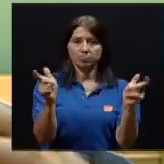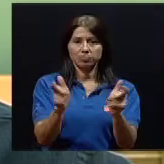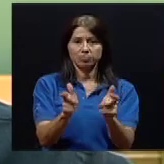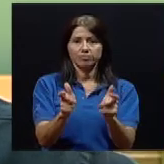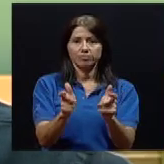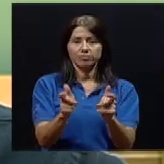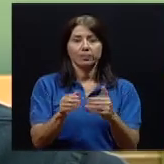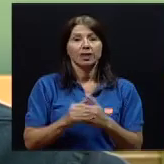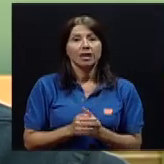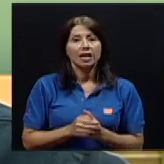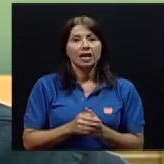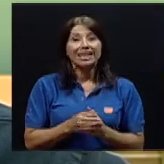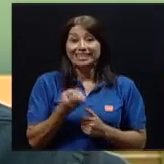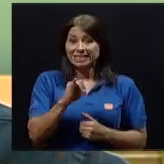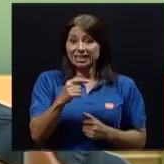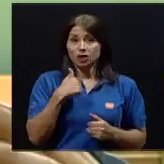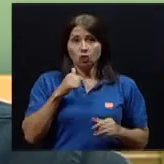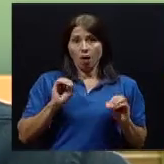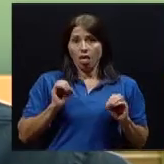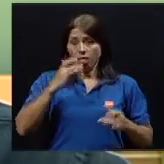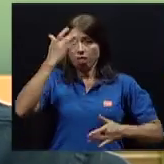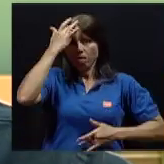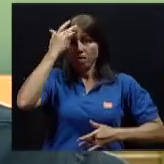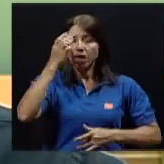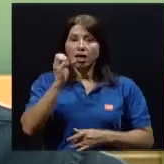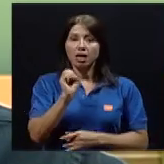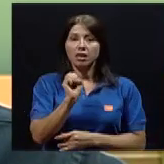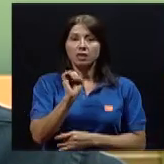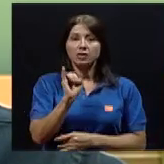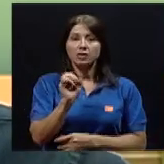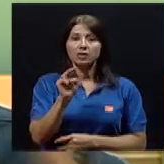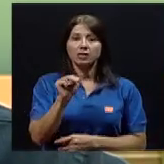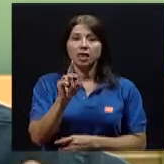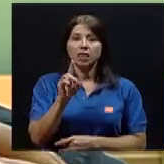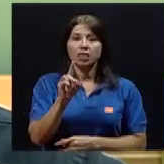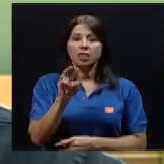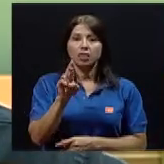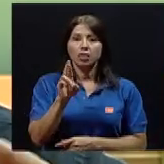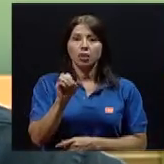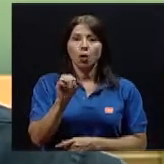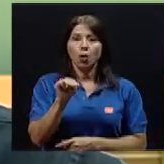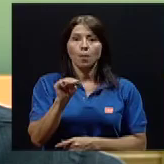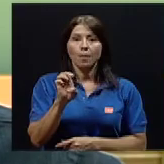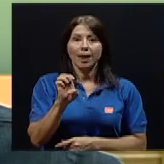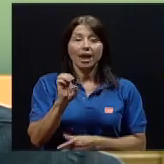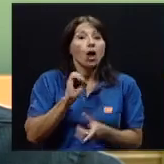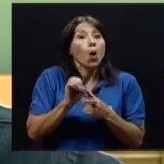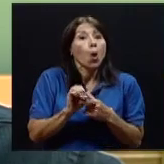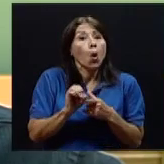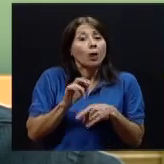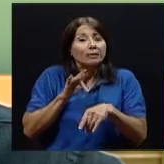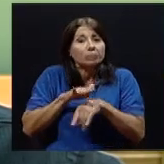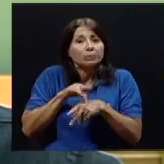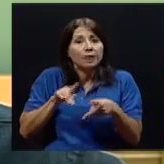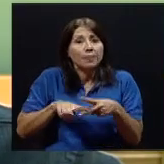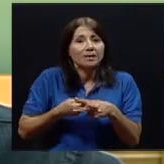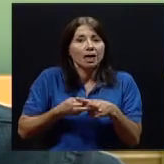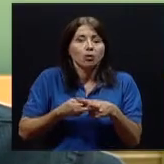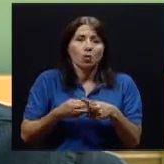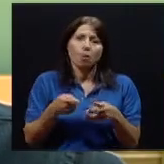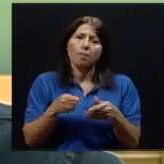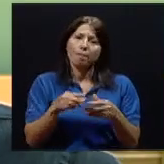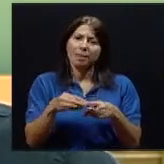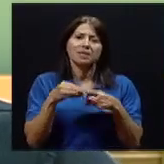Si no tengo el síndrome, o si estoy en estadios muy tempranos, sí, todavía la hidratación, principalmente si es esa actividad física, es